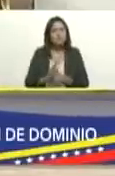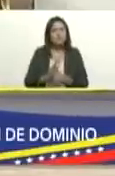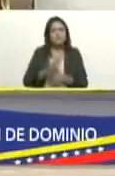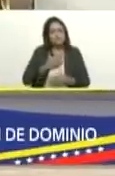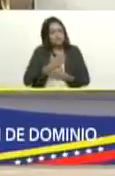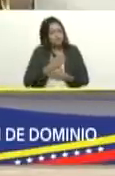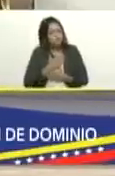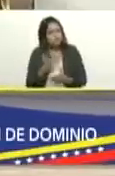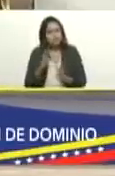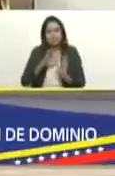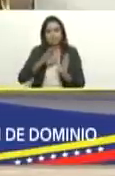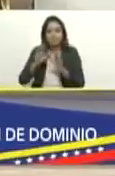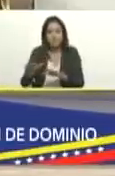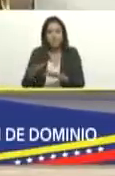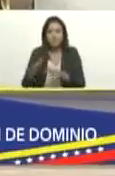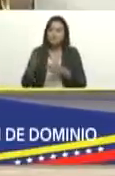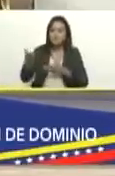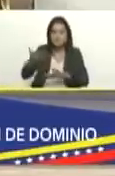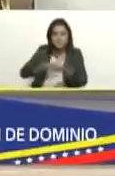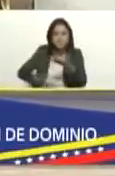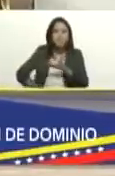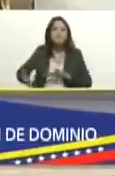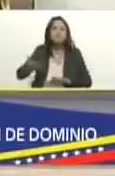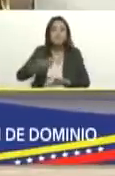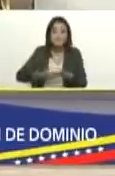solidaridad de la cooperación